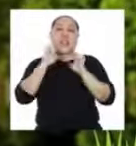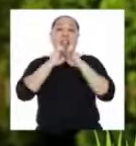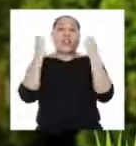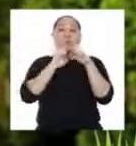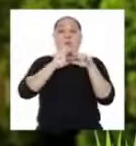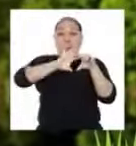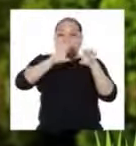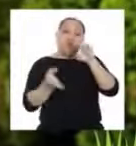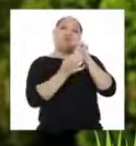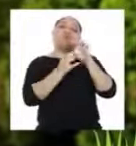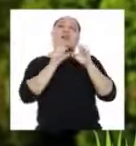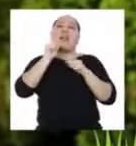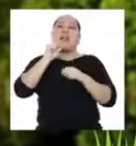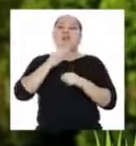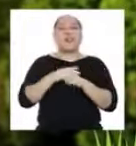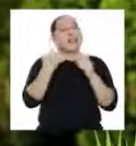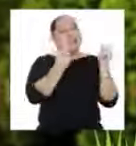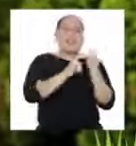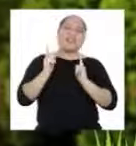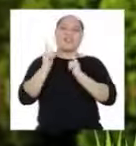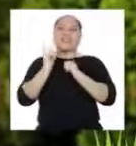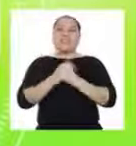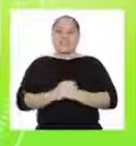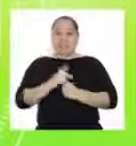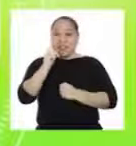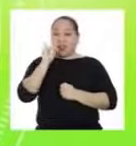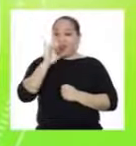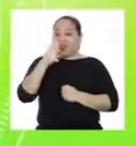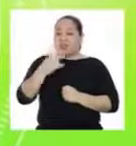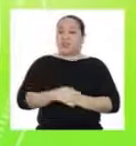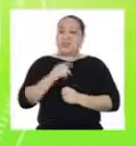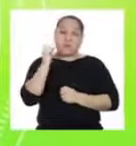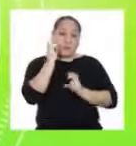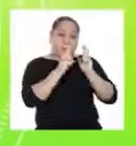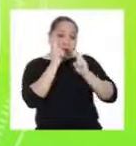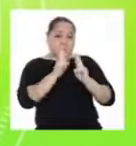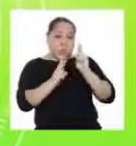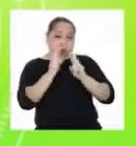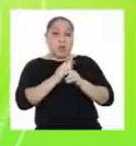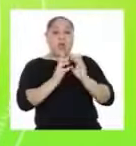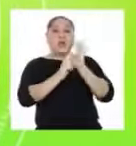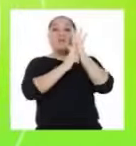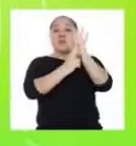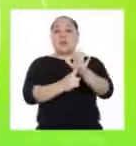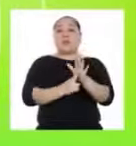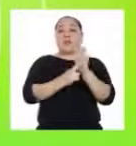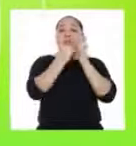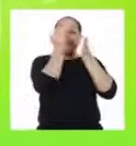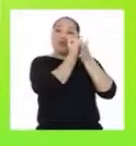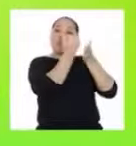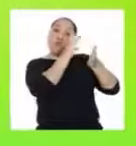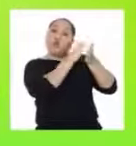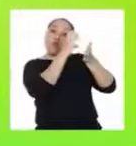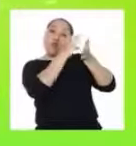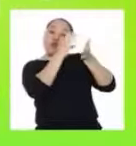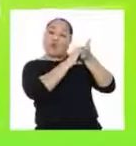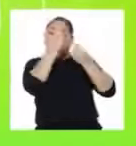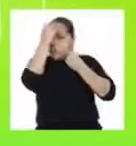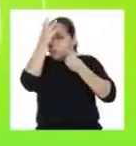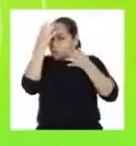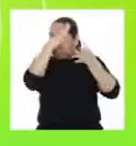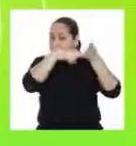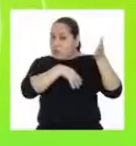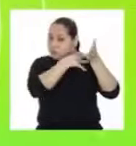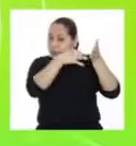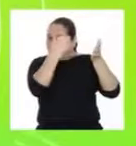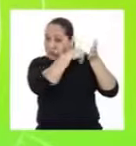equipo armadillo, siempre listillo. Tetchy, nos quedamos en que íbamos a representar en un pictograma